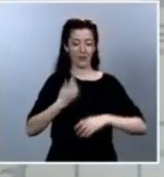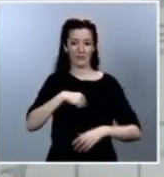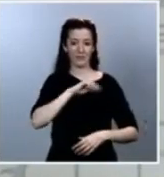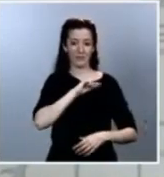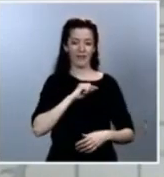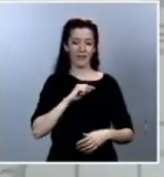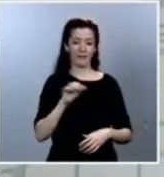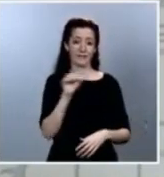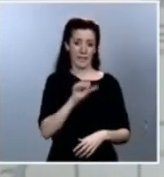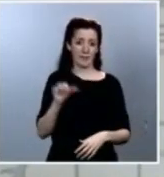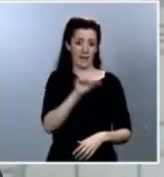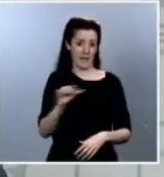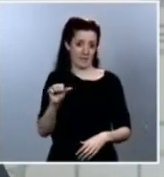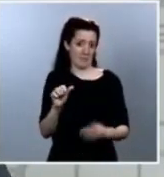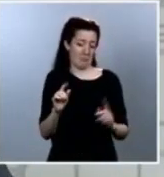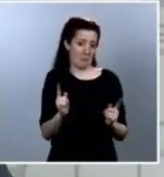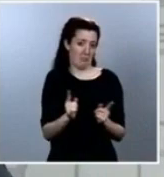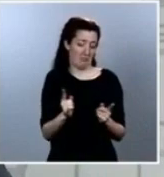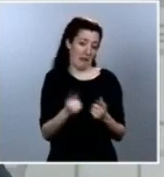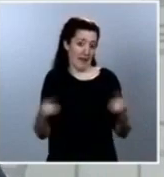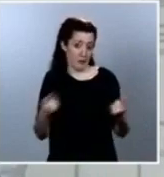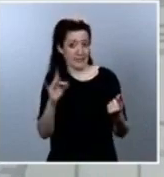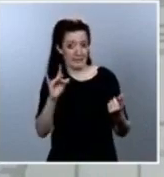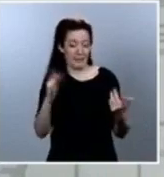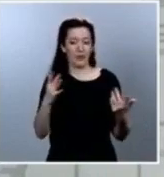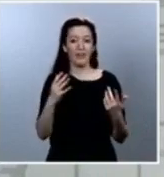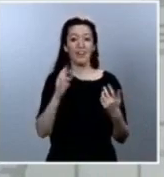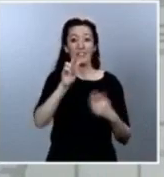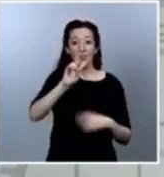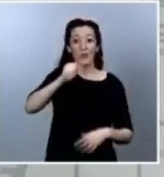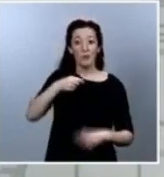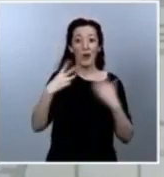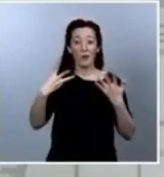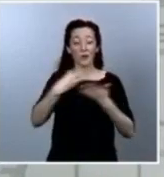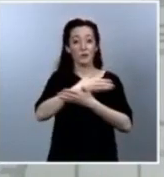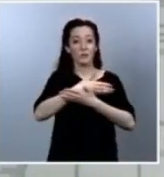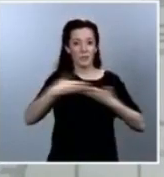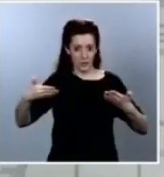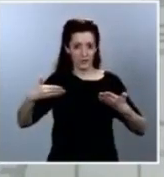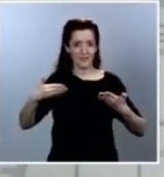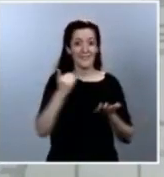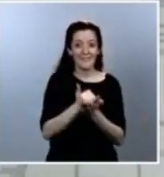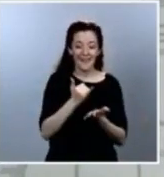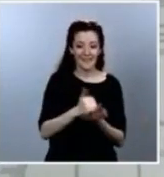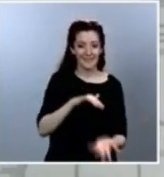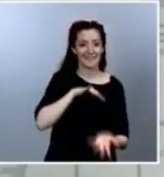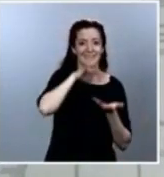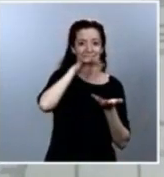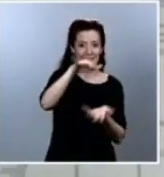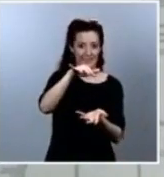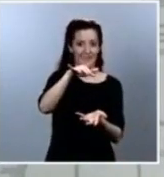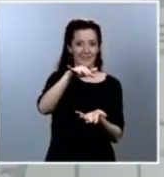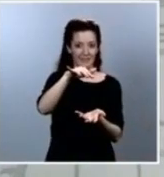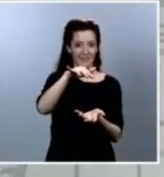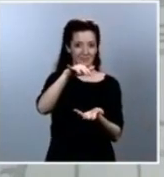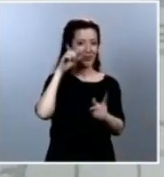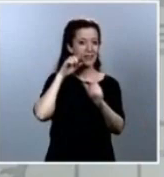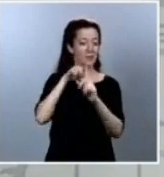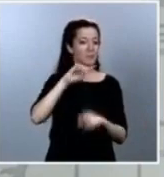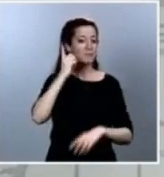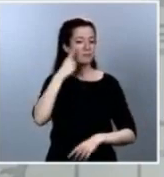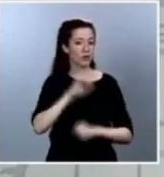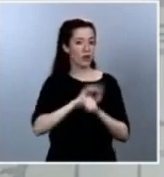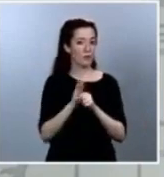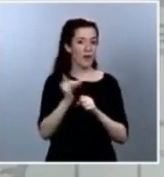2,8 millones de unidades para el diagnóstico en los términos que marcan los protocolos que, se acuerda usted, que sabrá, pues son en aquellos